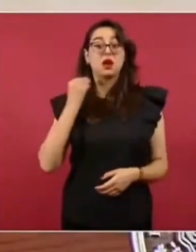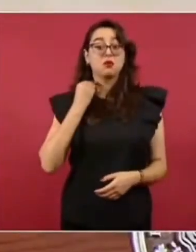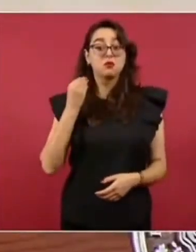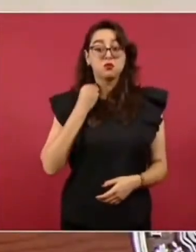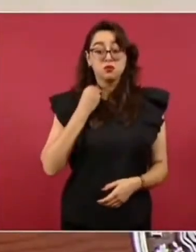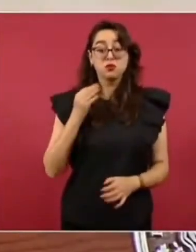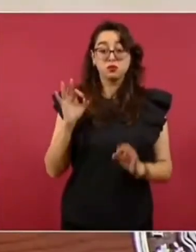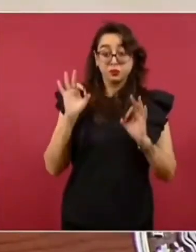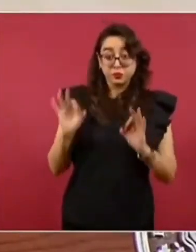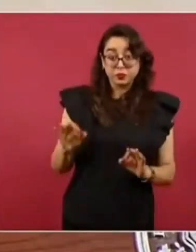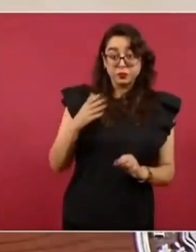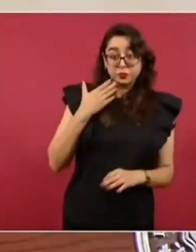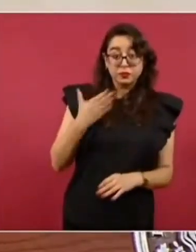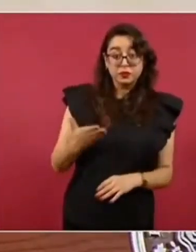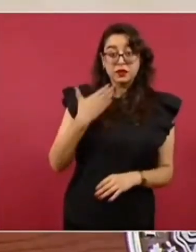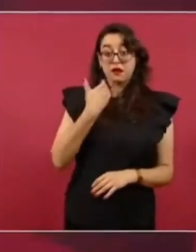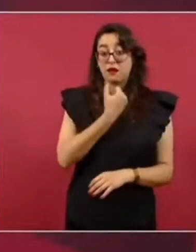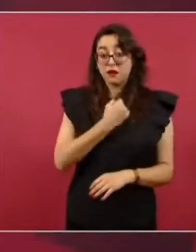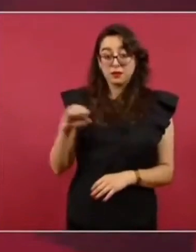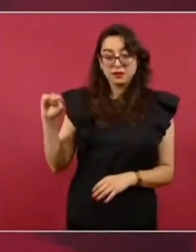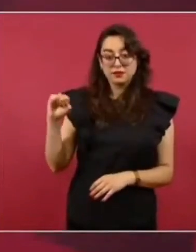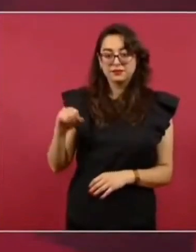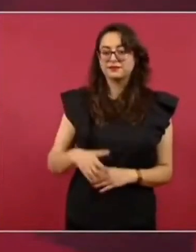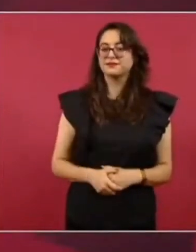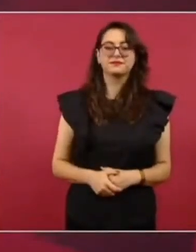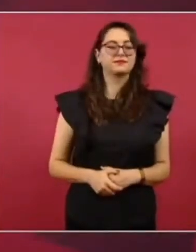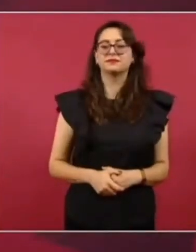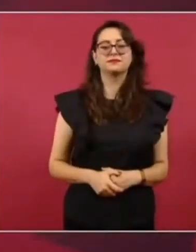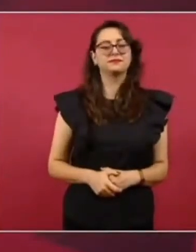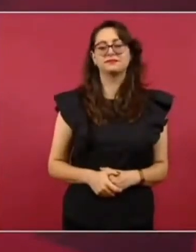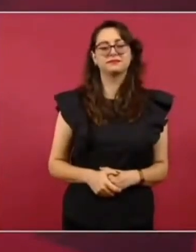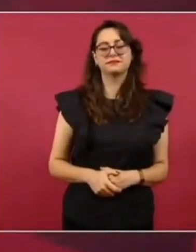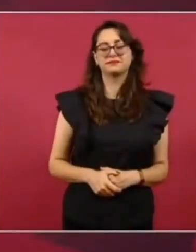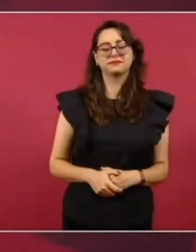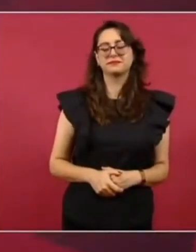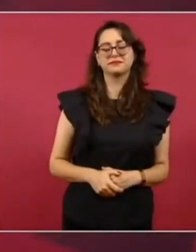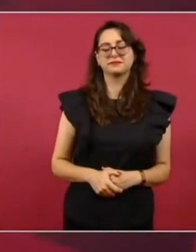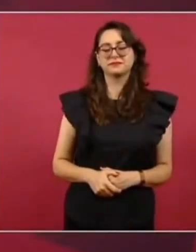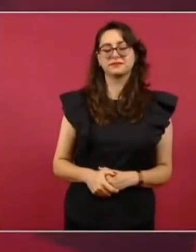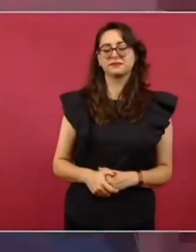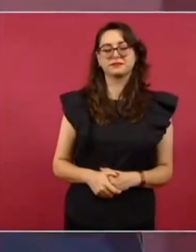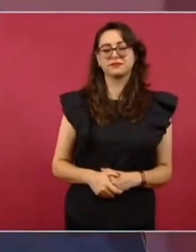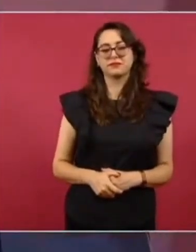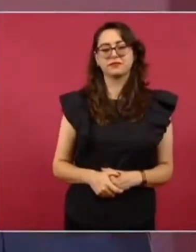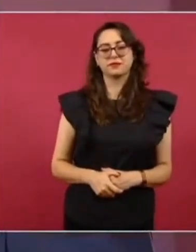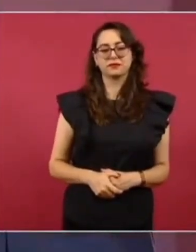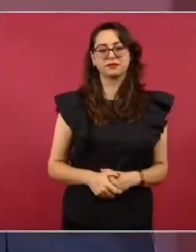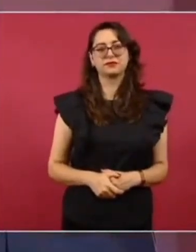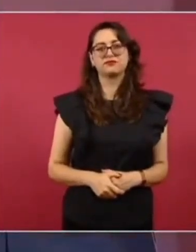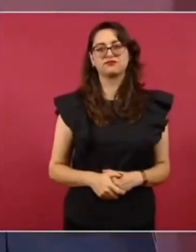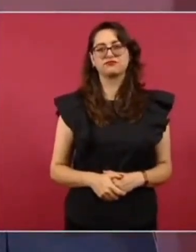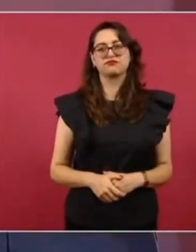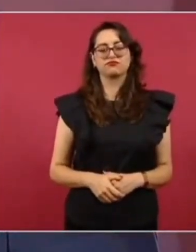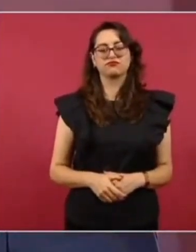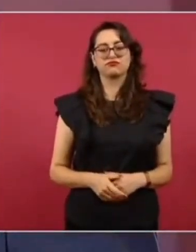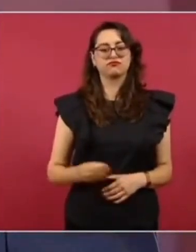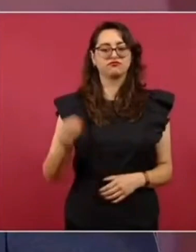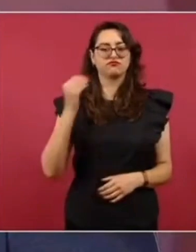hay abogados brillantes muy buenos